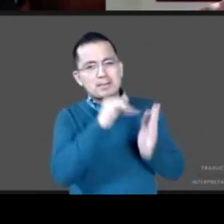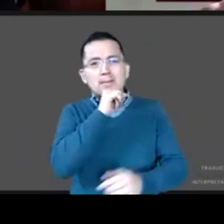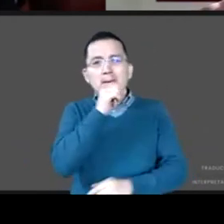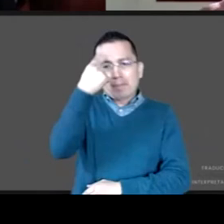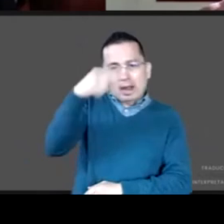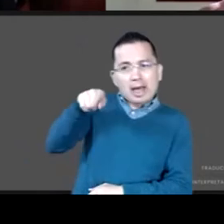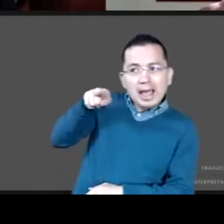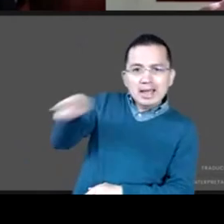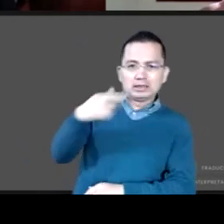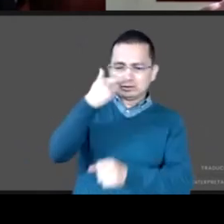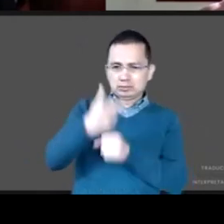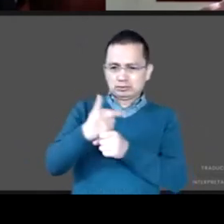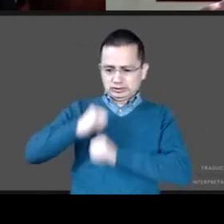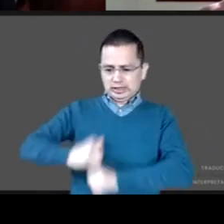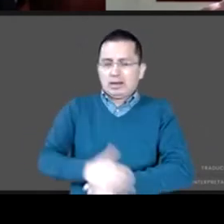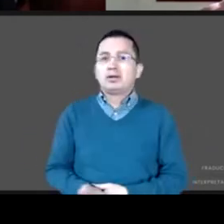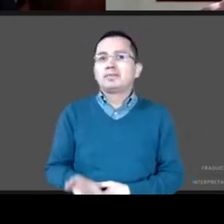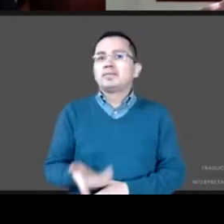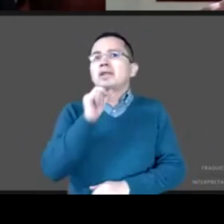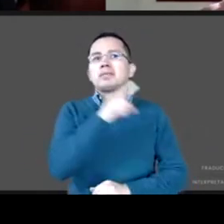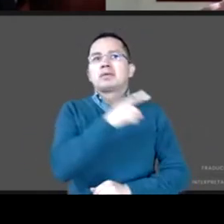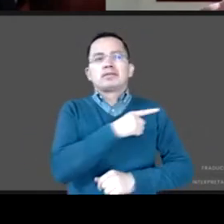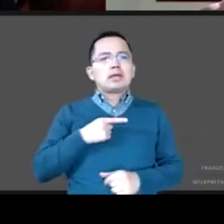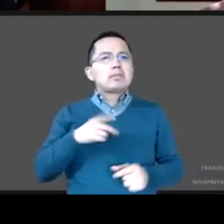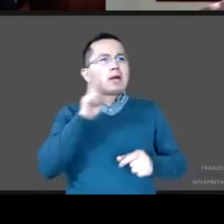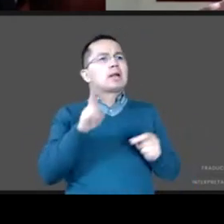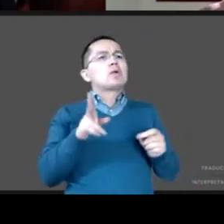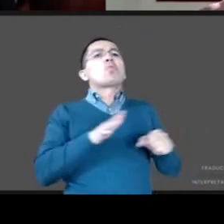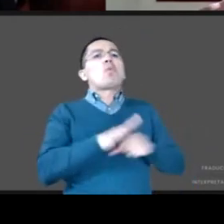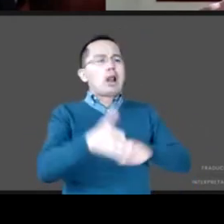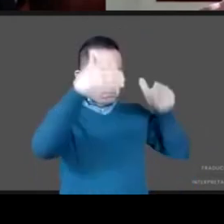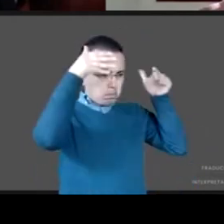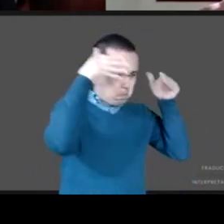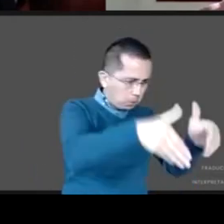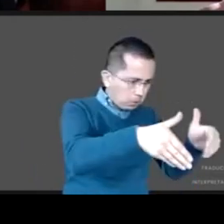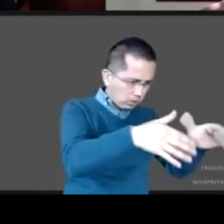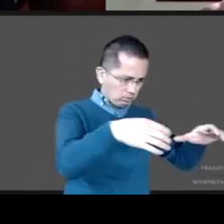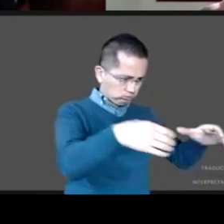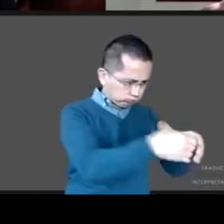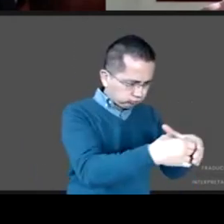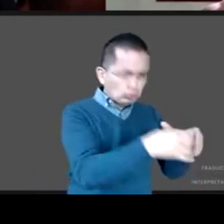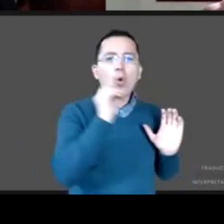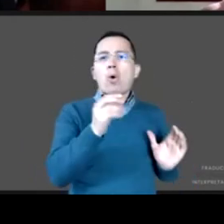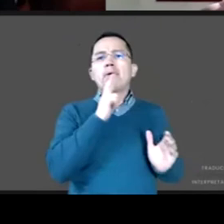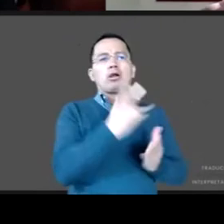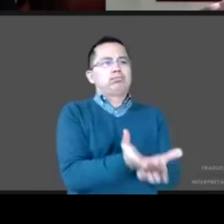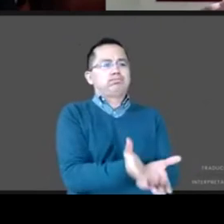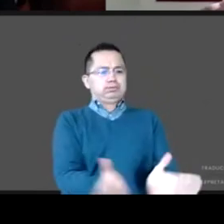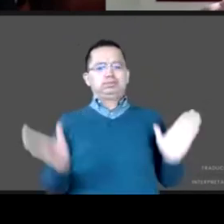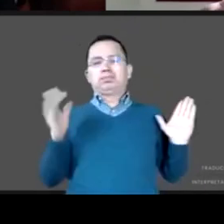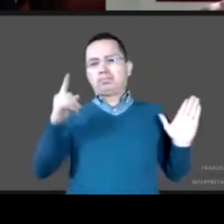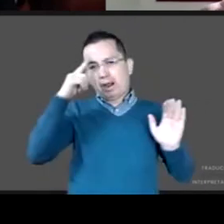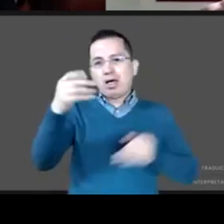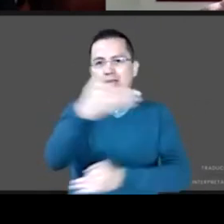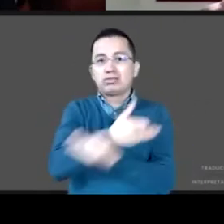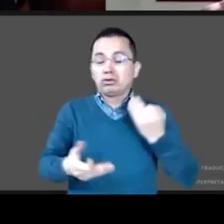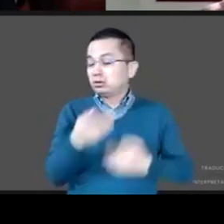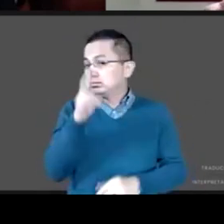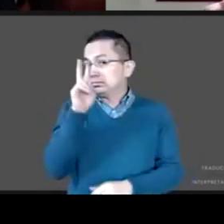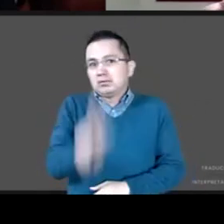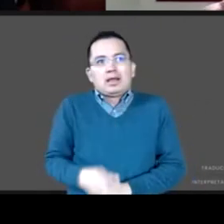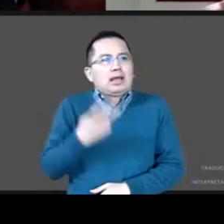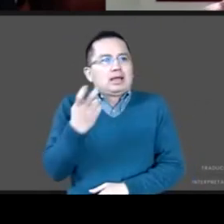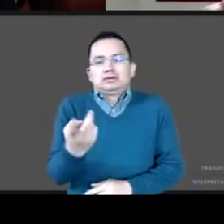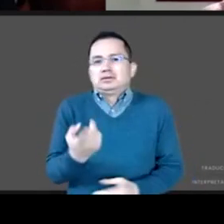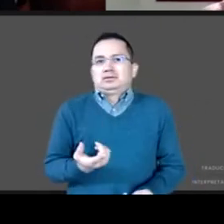tanto focalizar, qué tanto universalizar tiene que ver con esta noción de la enorme complejidad? Y obviamente el video, ladrilleros,